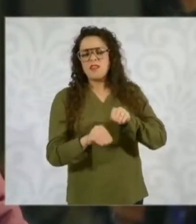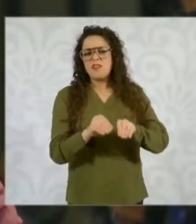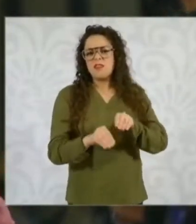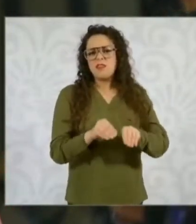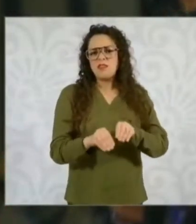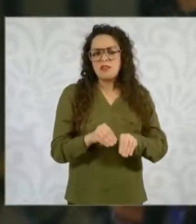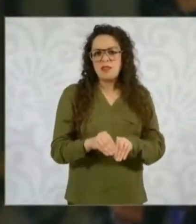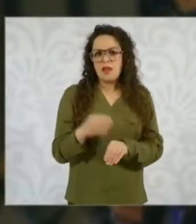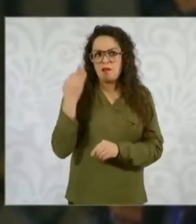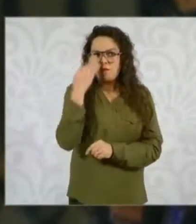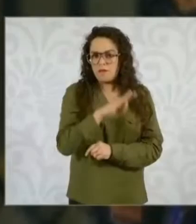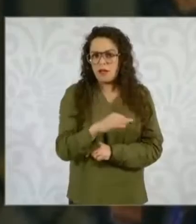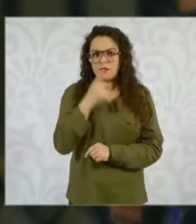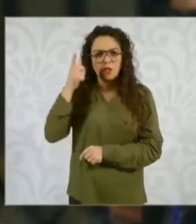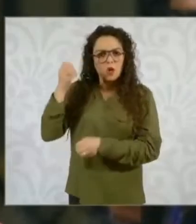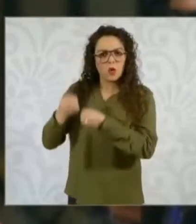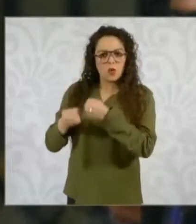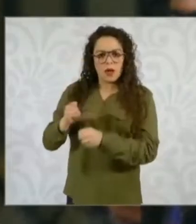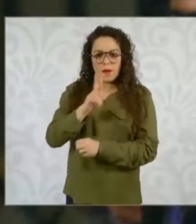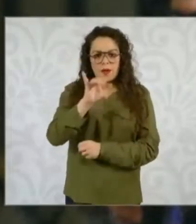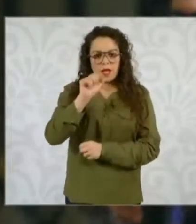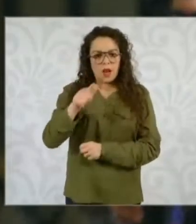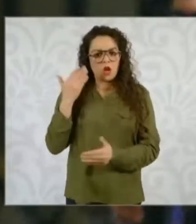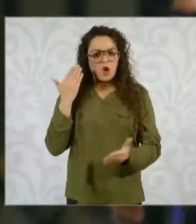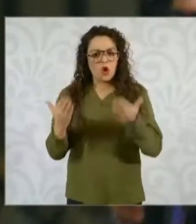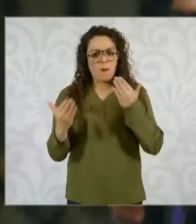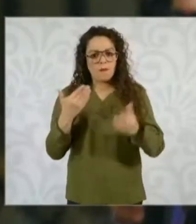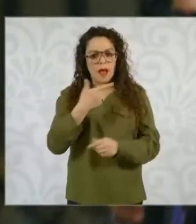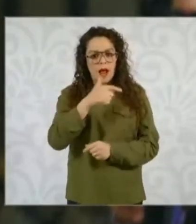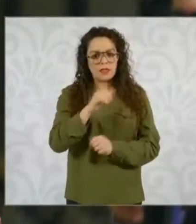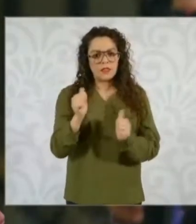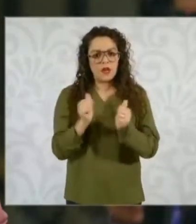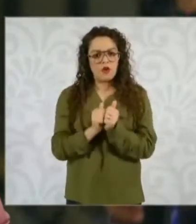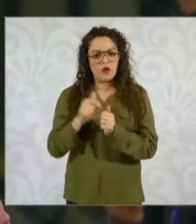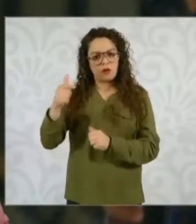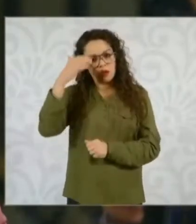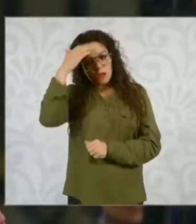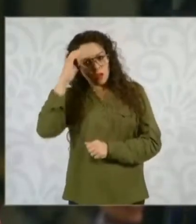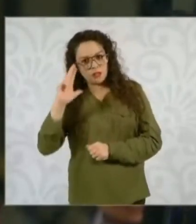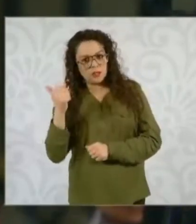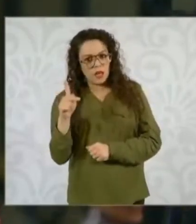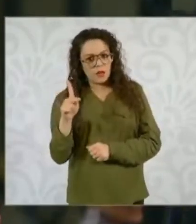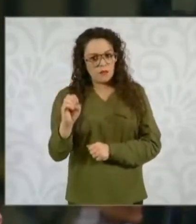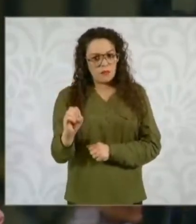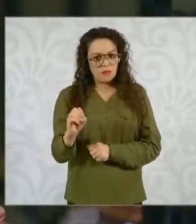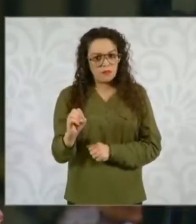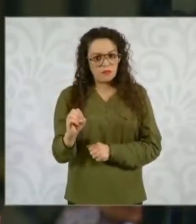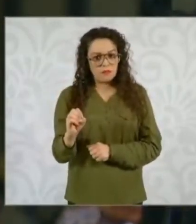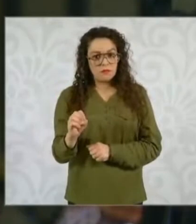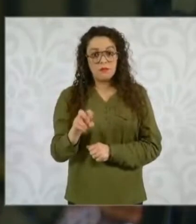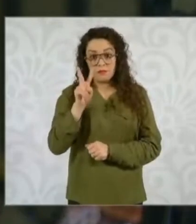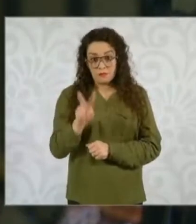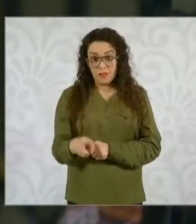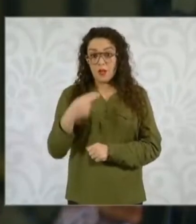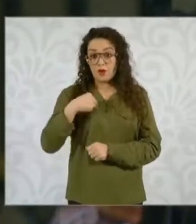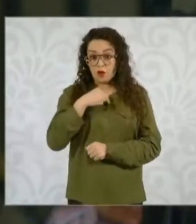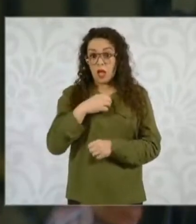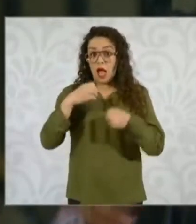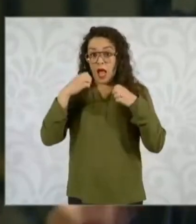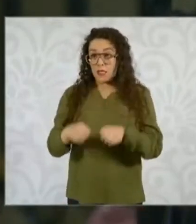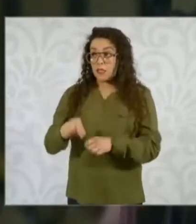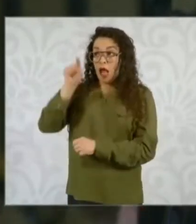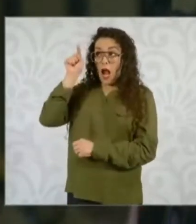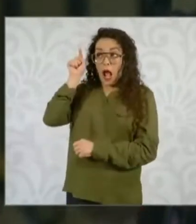Cogan había comparado a Genaro García Luna con el Chapo Guzmán. La verdad es que nosotros estuvimos presentes ahí